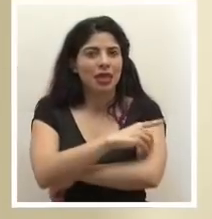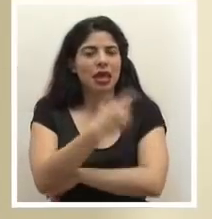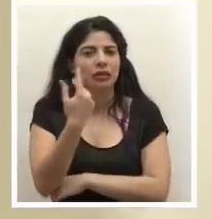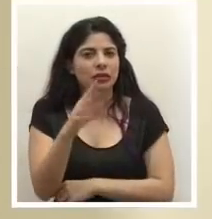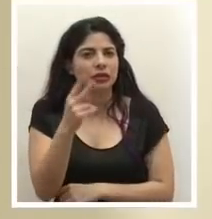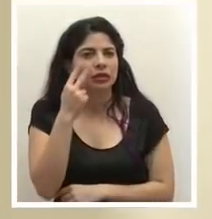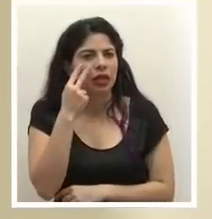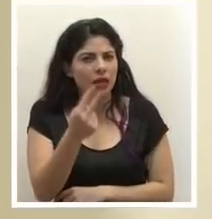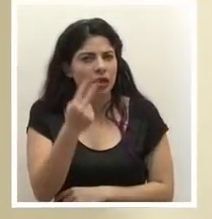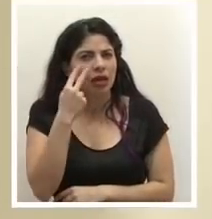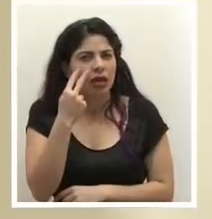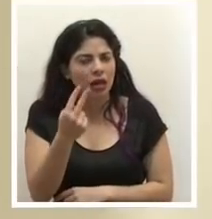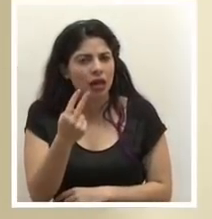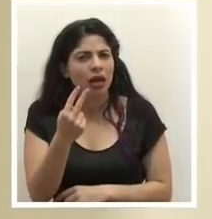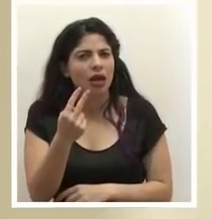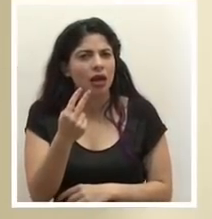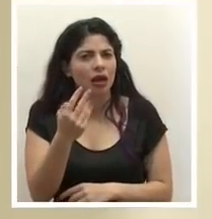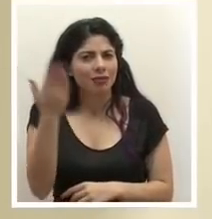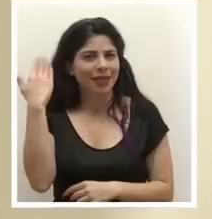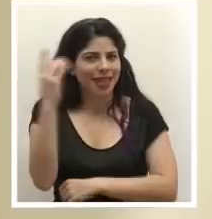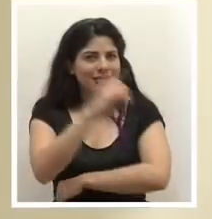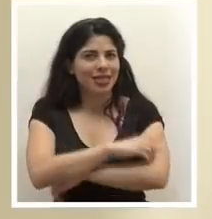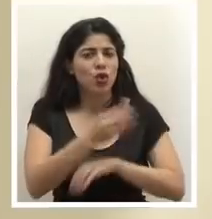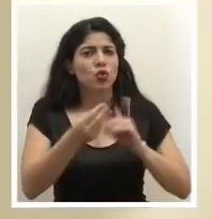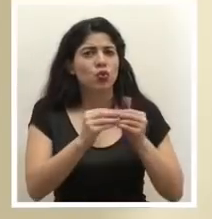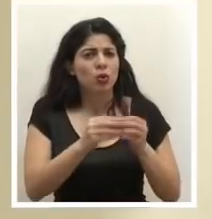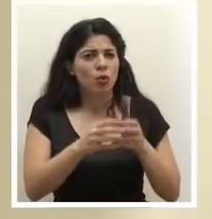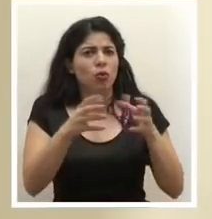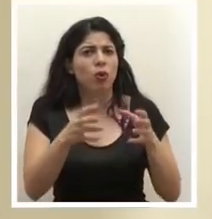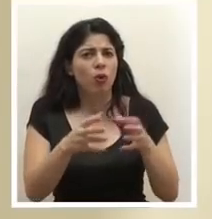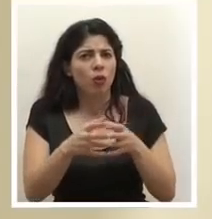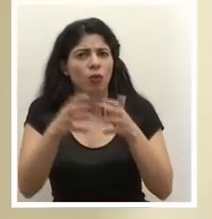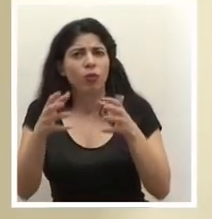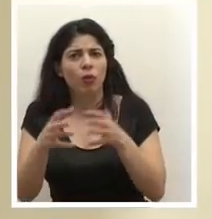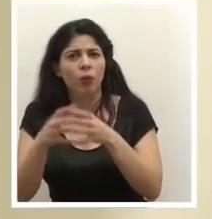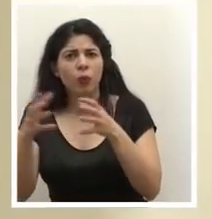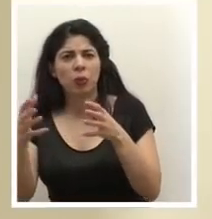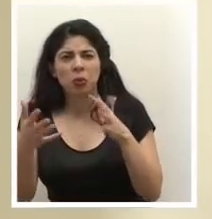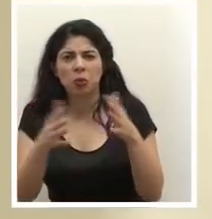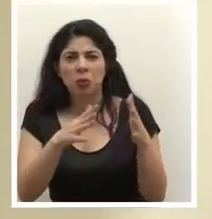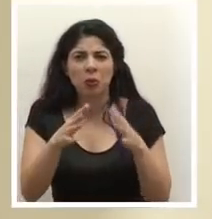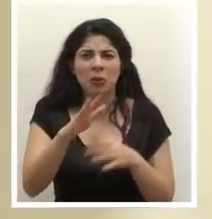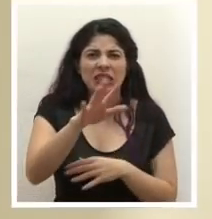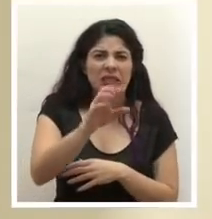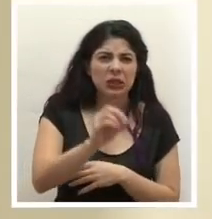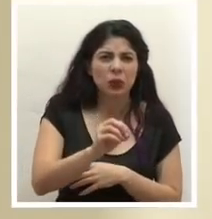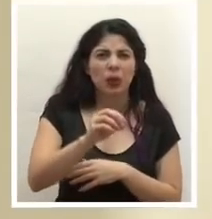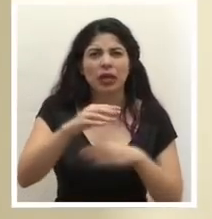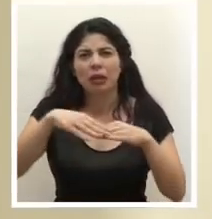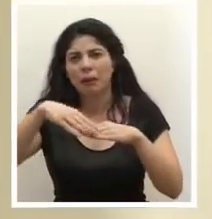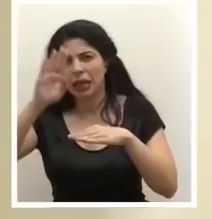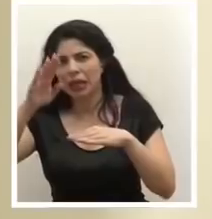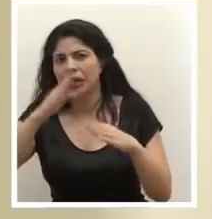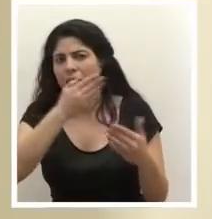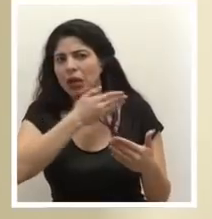estado registrando números altos, ¿verdad? Normalmente por encima de los 50 casos por día